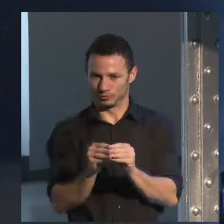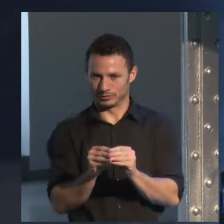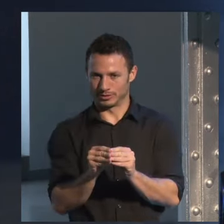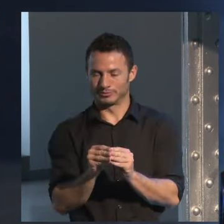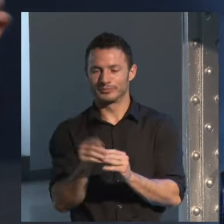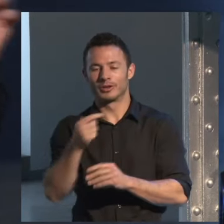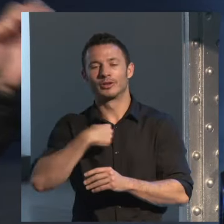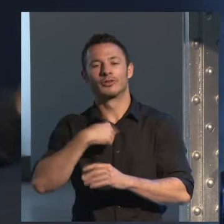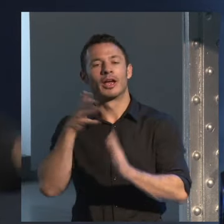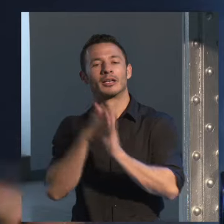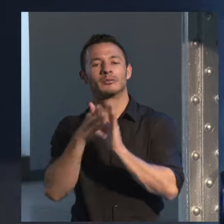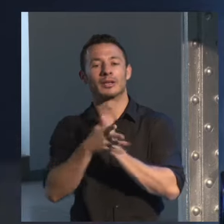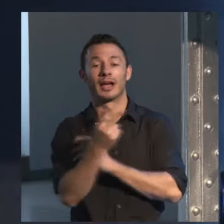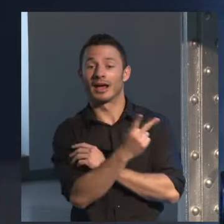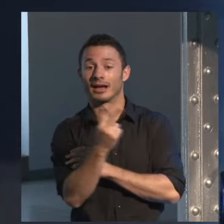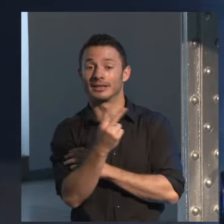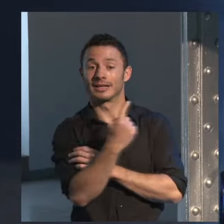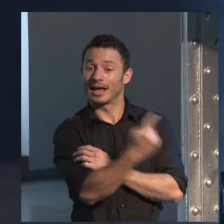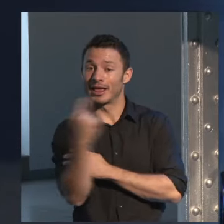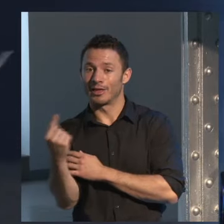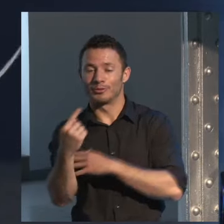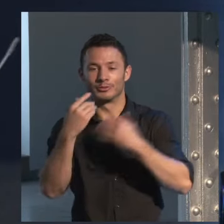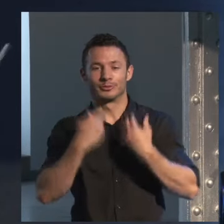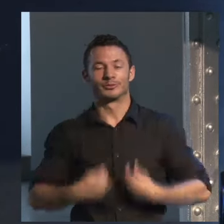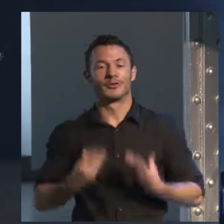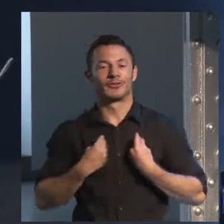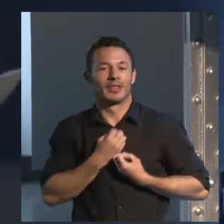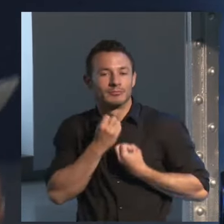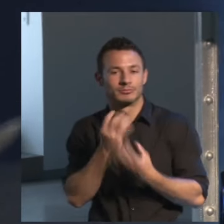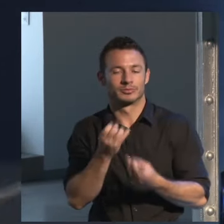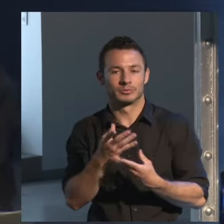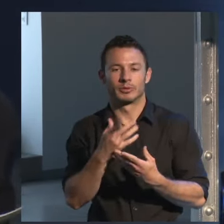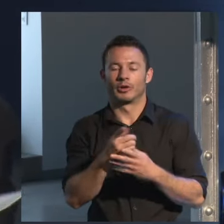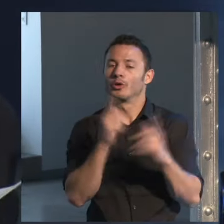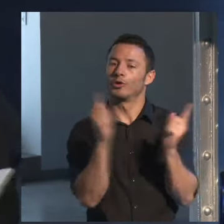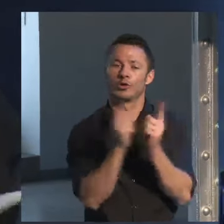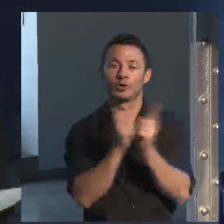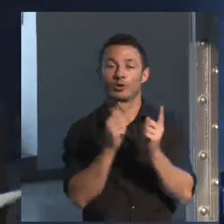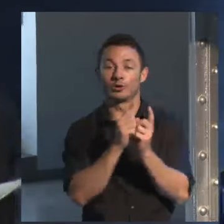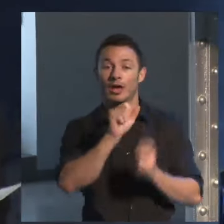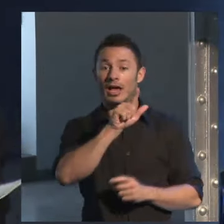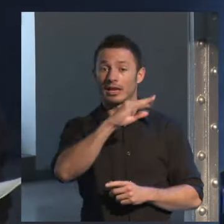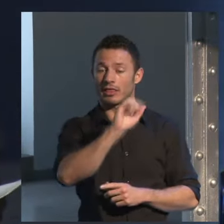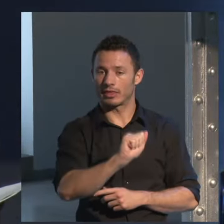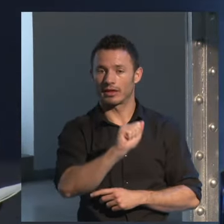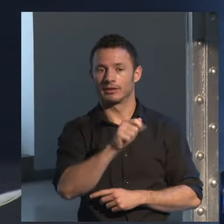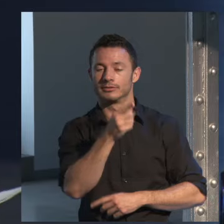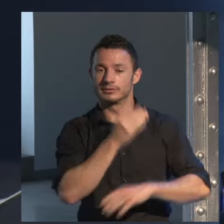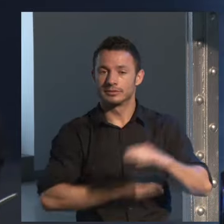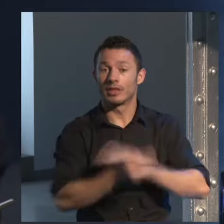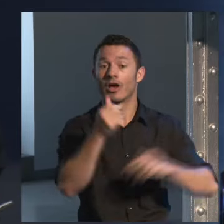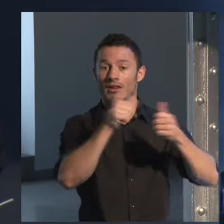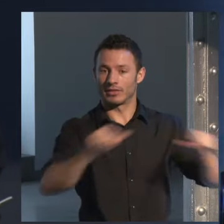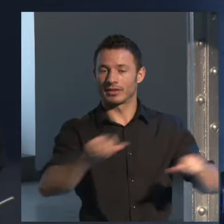a explicar un poquito la biografía de cada uno de los dos, pero de una manera muy escueta. Alicia Jiménez Barlet nació en Almanza, en